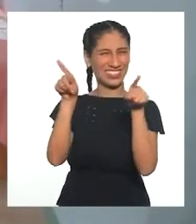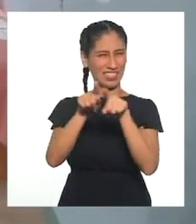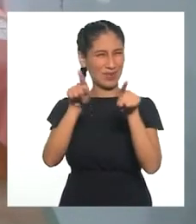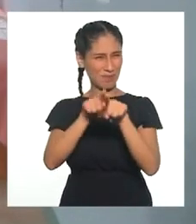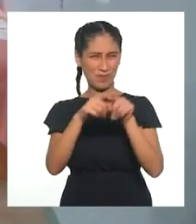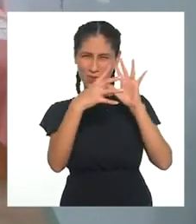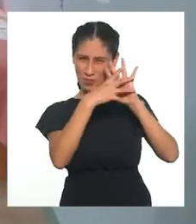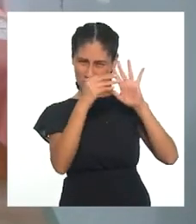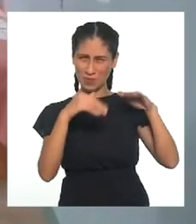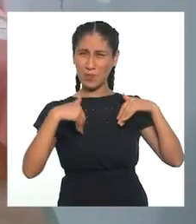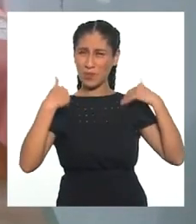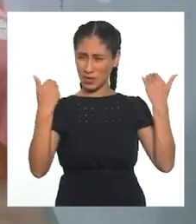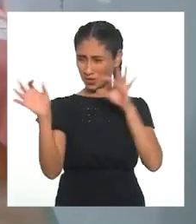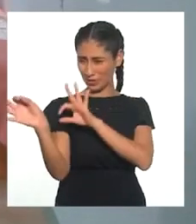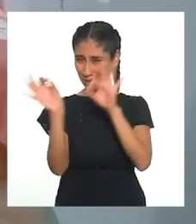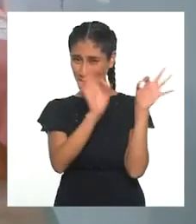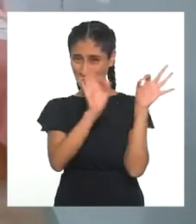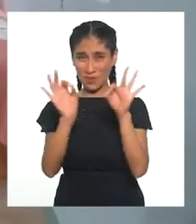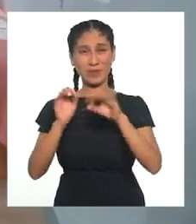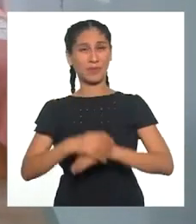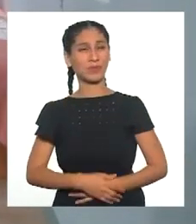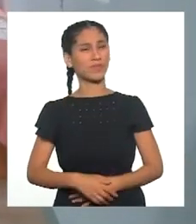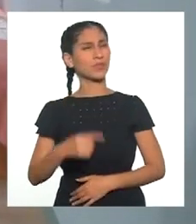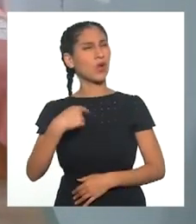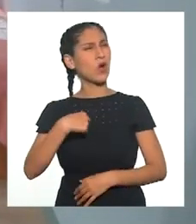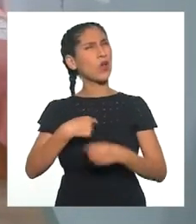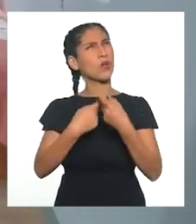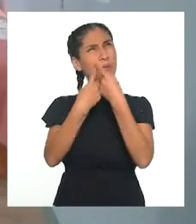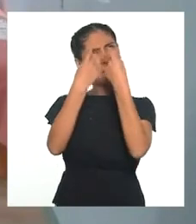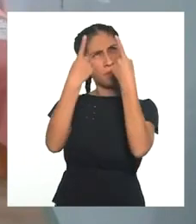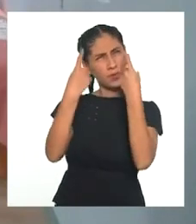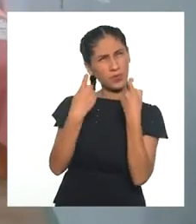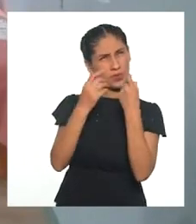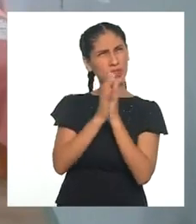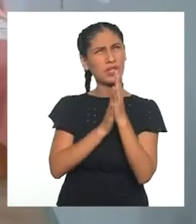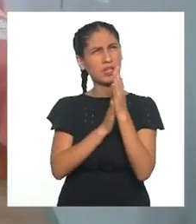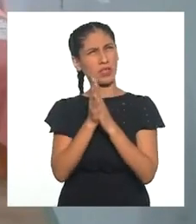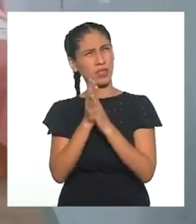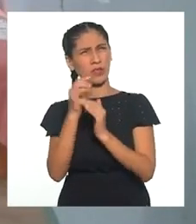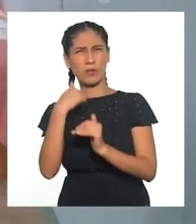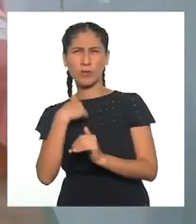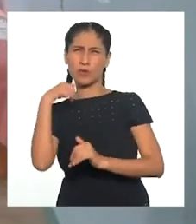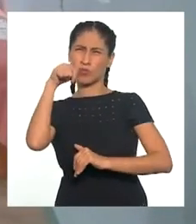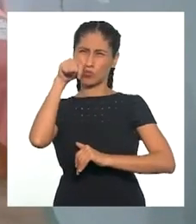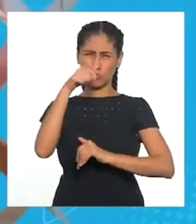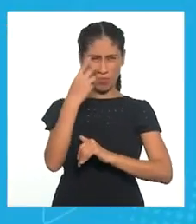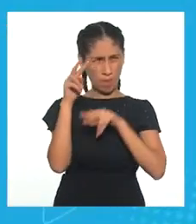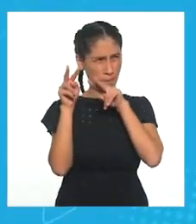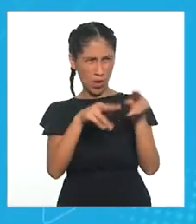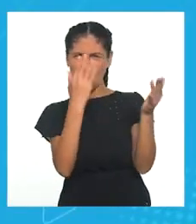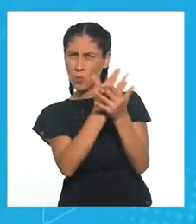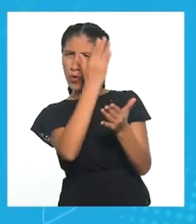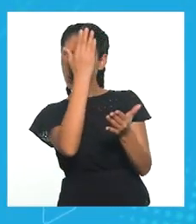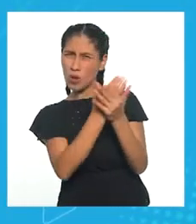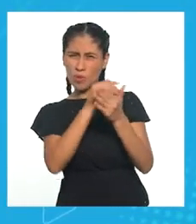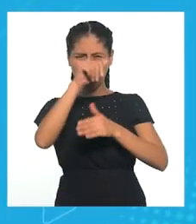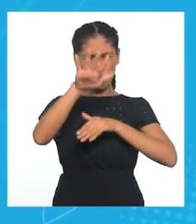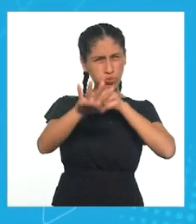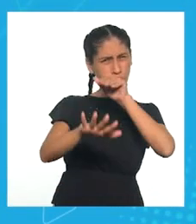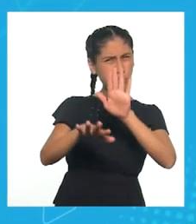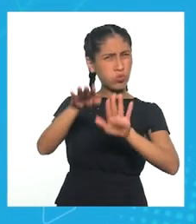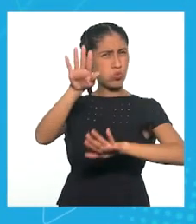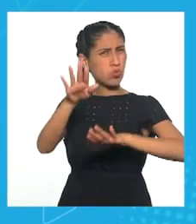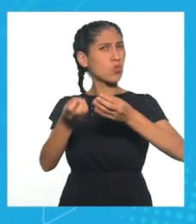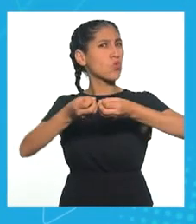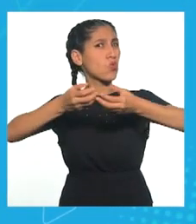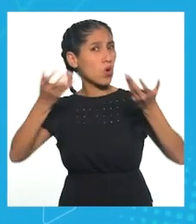hacerlo siguiendo este método. Hoy me pregunté por cuál es el mejor camino para solucionar un problema. Googleana buscó información